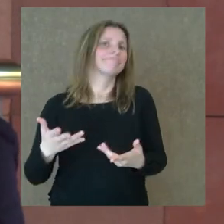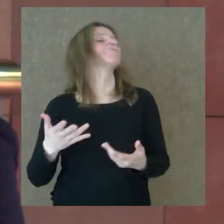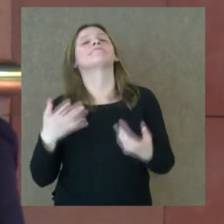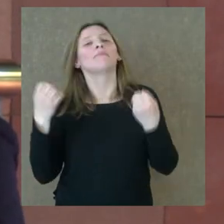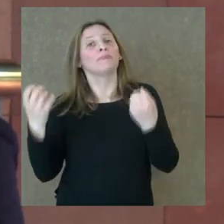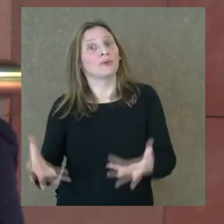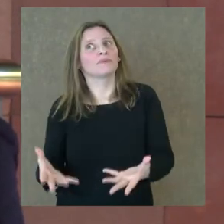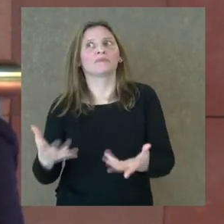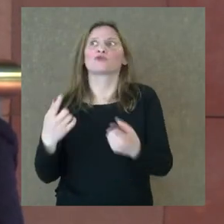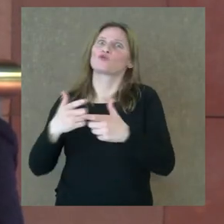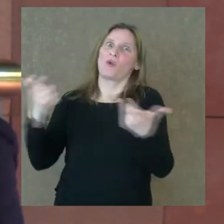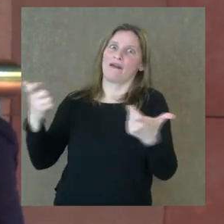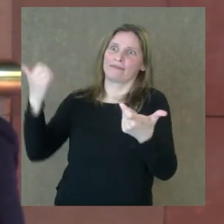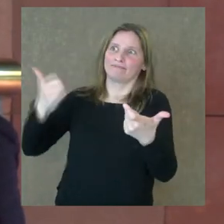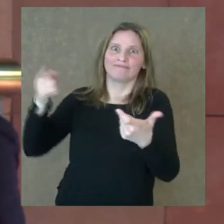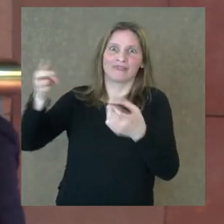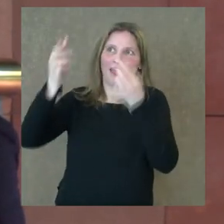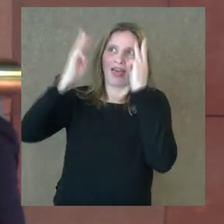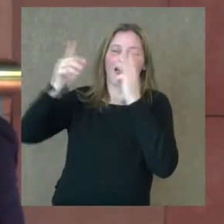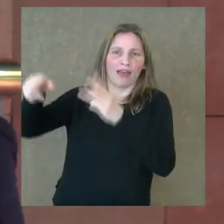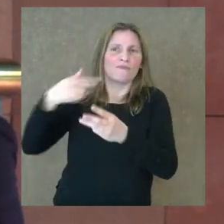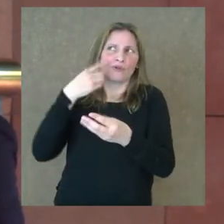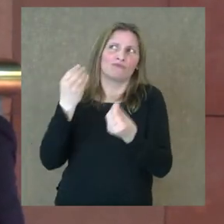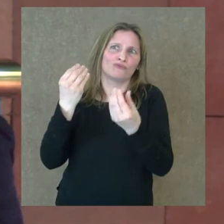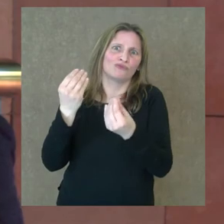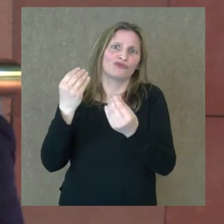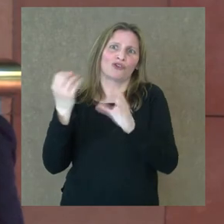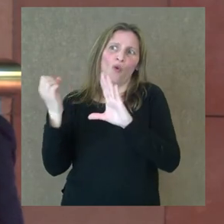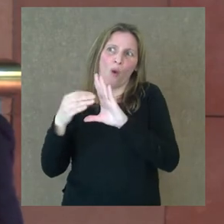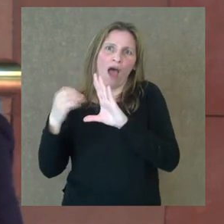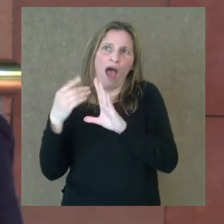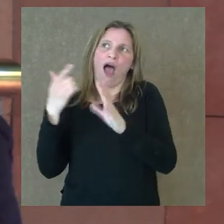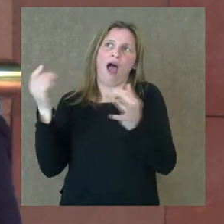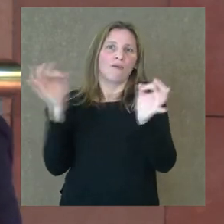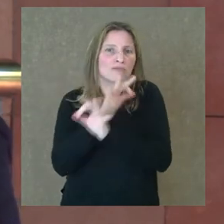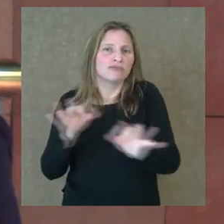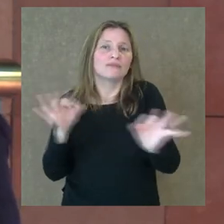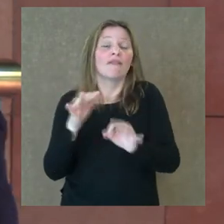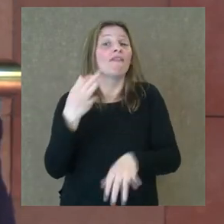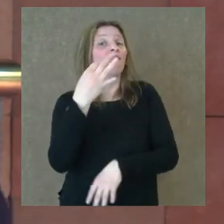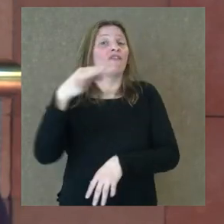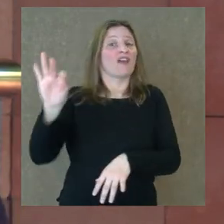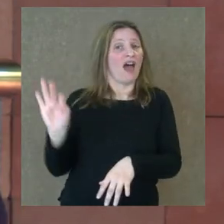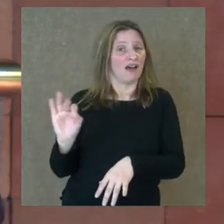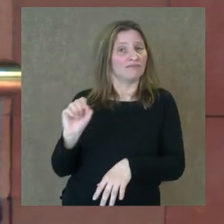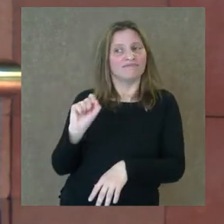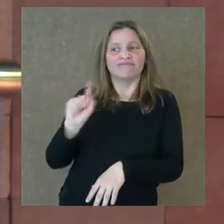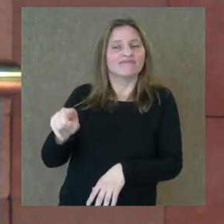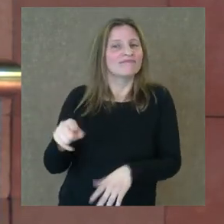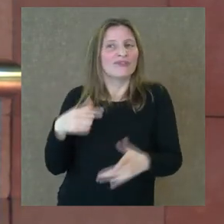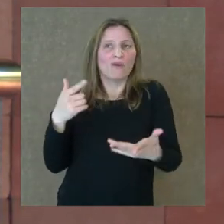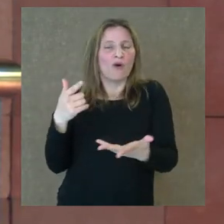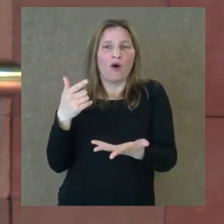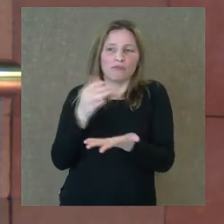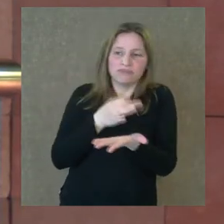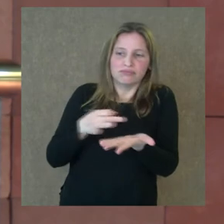dejaron un acervo musical descomunal. Francia tiene esa cuestión de que queda como una